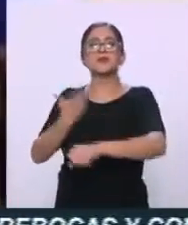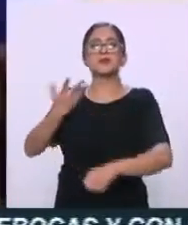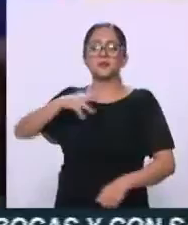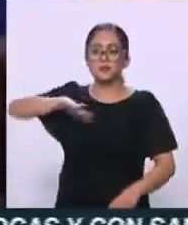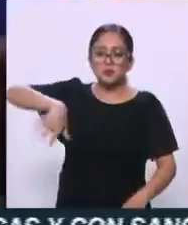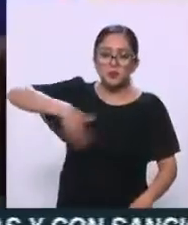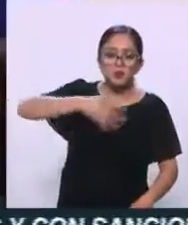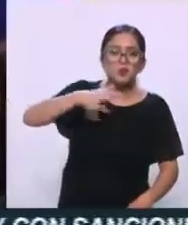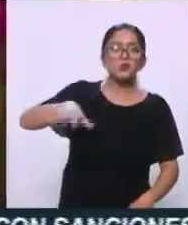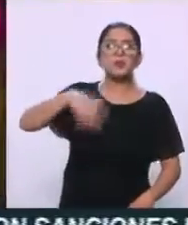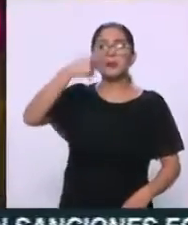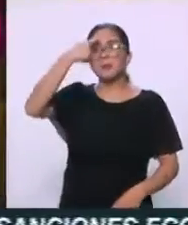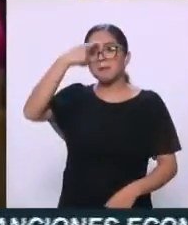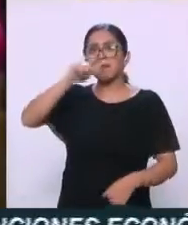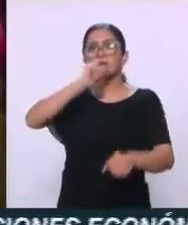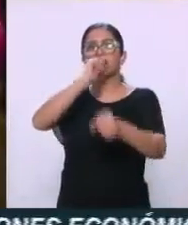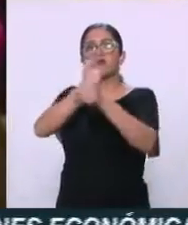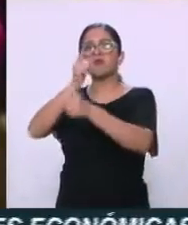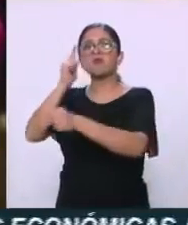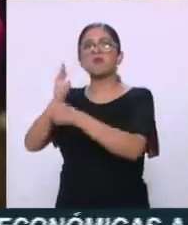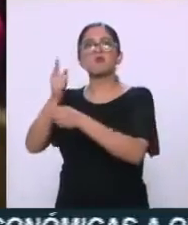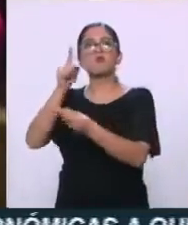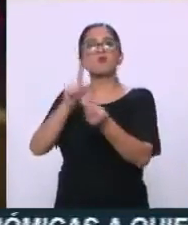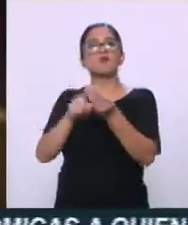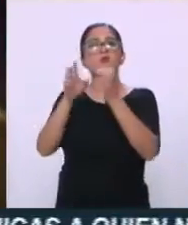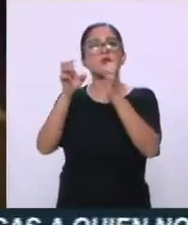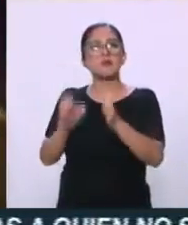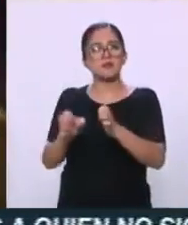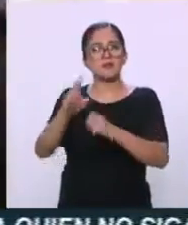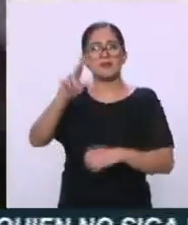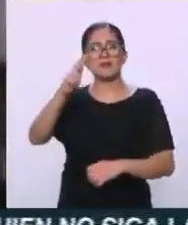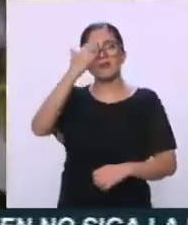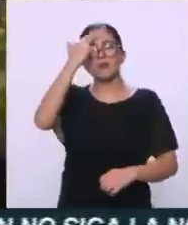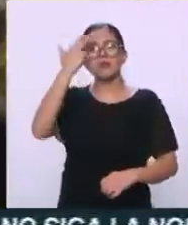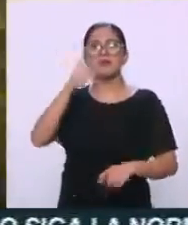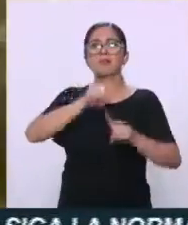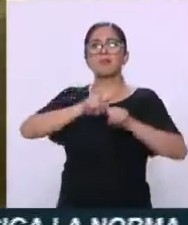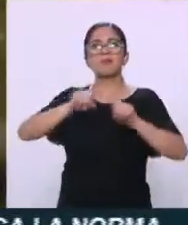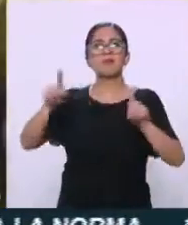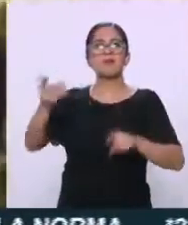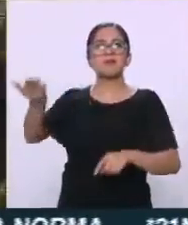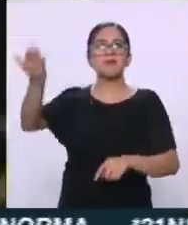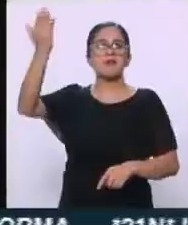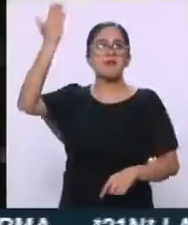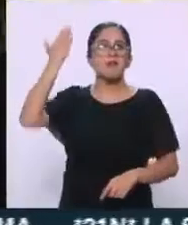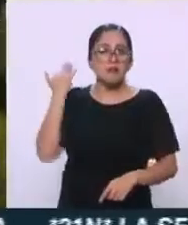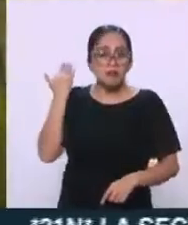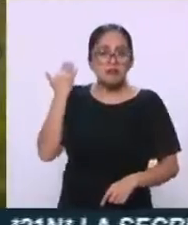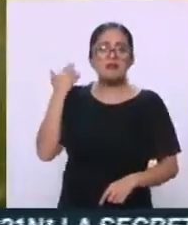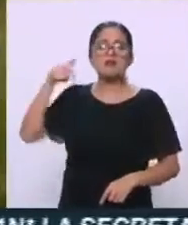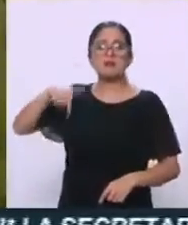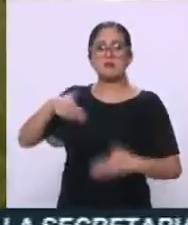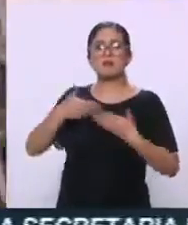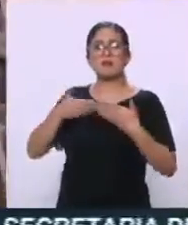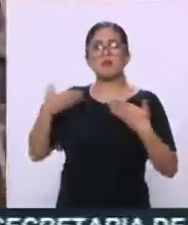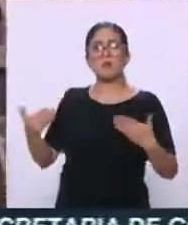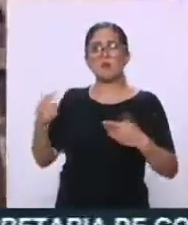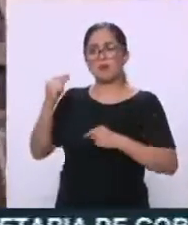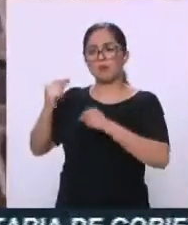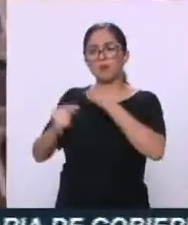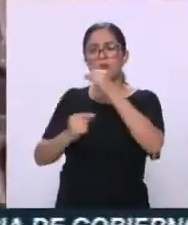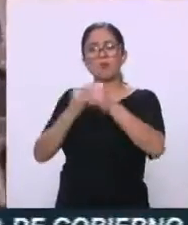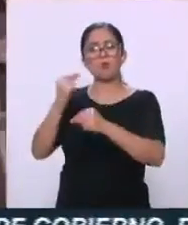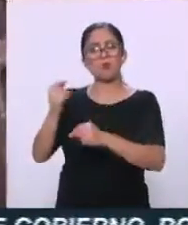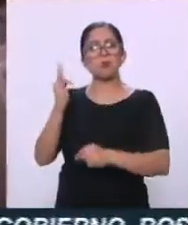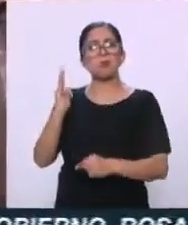identificación, a diferencia de cómo había ocurrido en el pasado. Por eso, pues los resultados se aceptan, pero, pues sí,